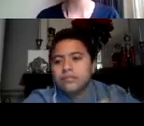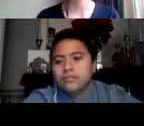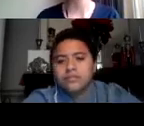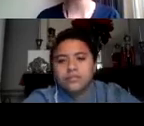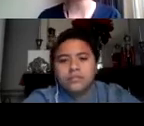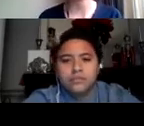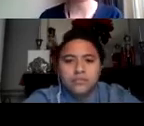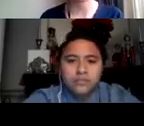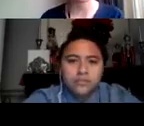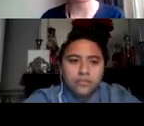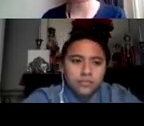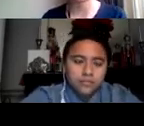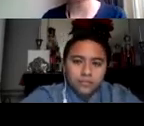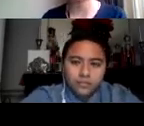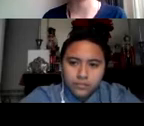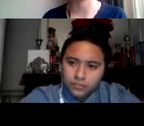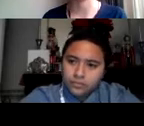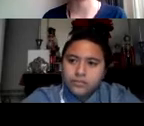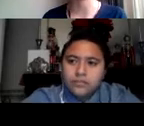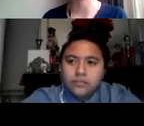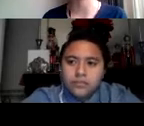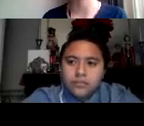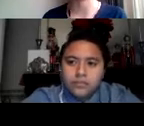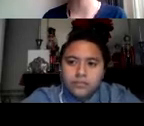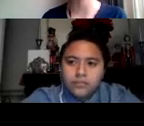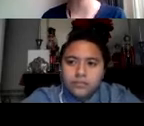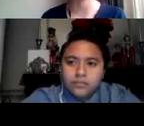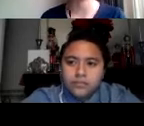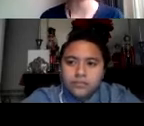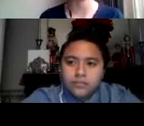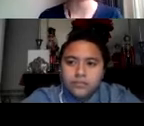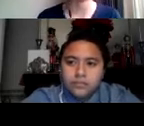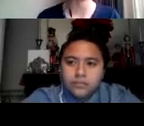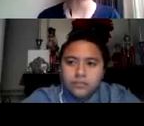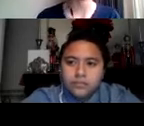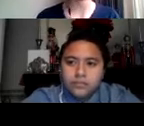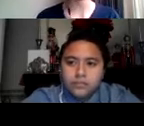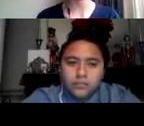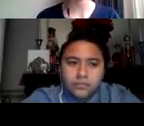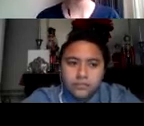general, cualquier oportunidad de aprendizaje en tu carrera profesional y en la vida también.